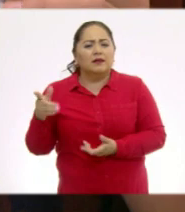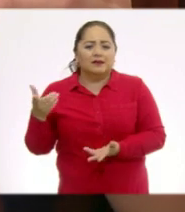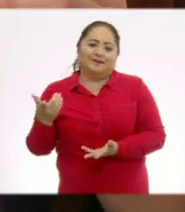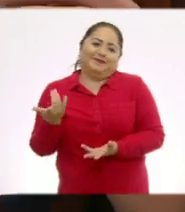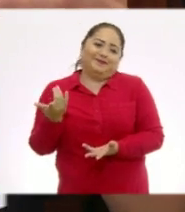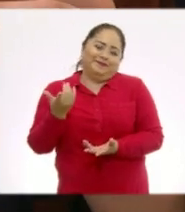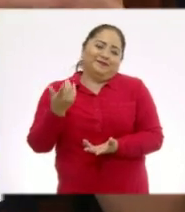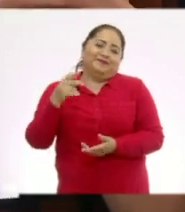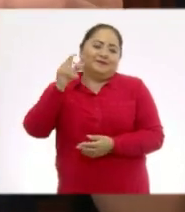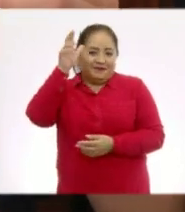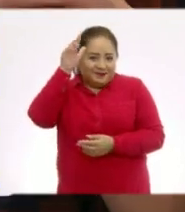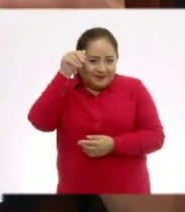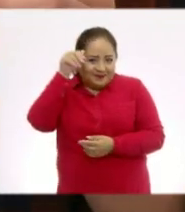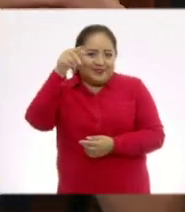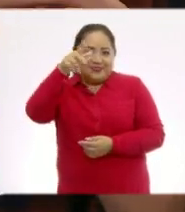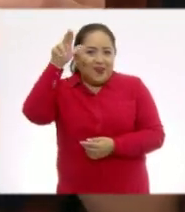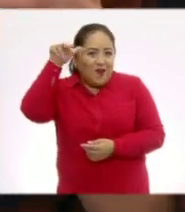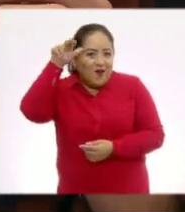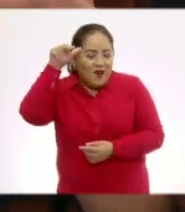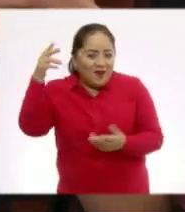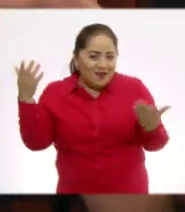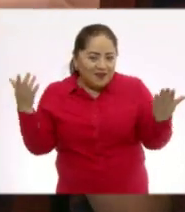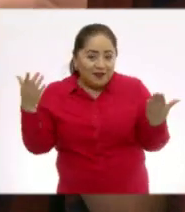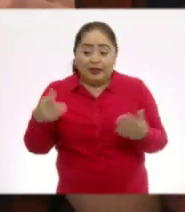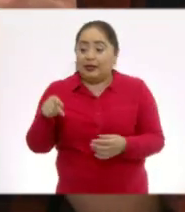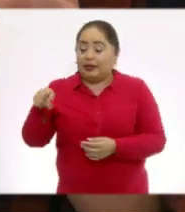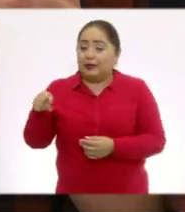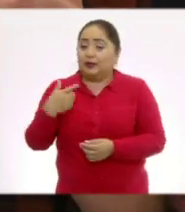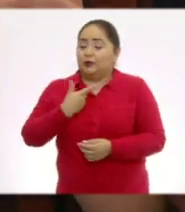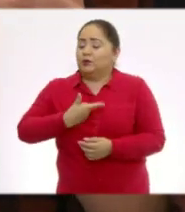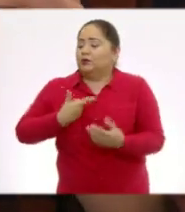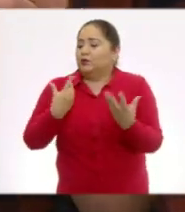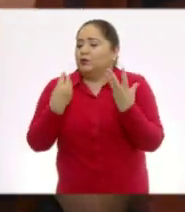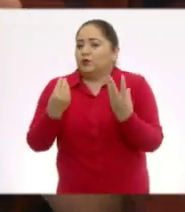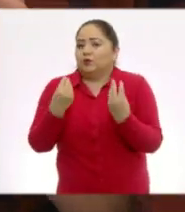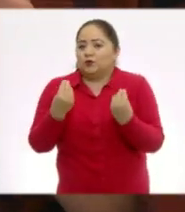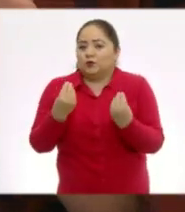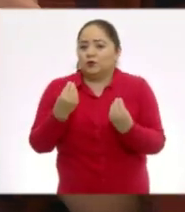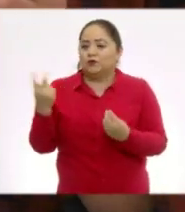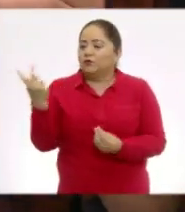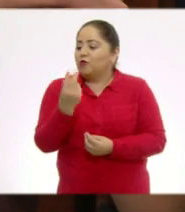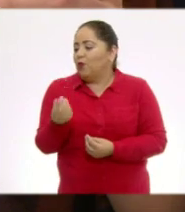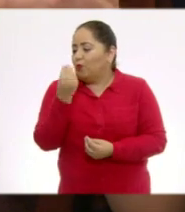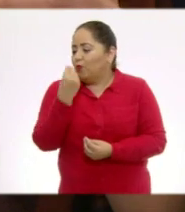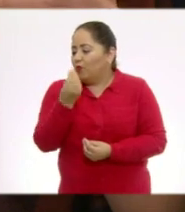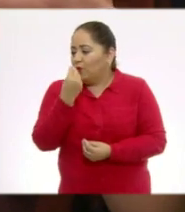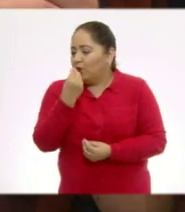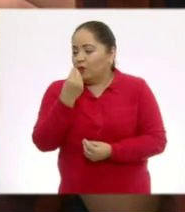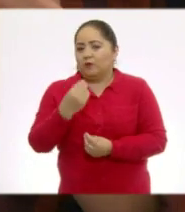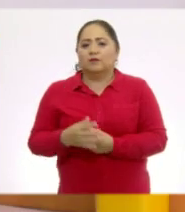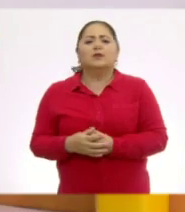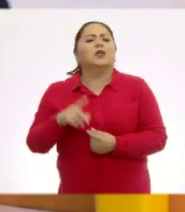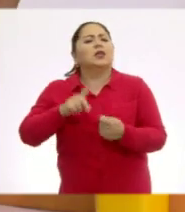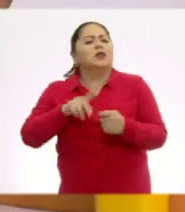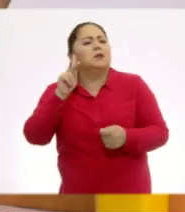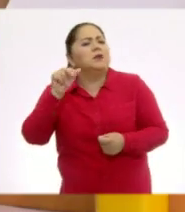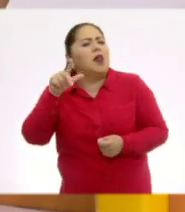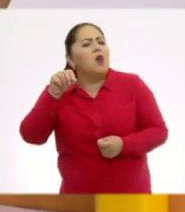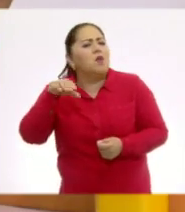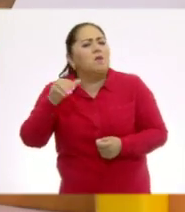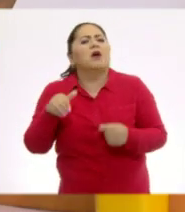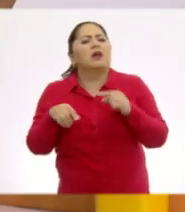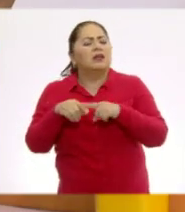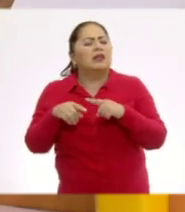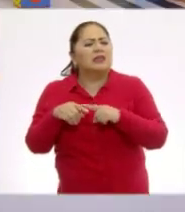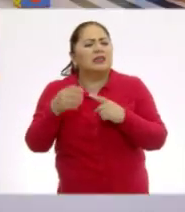¡Claro! ¡Era el conejo! A él le gustaba mucho cenar con Paloma. ¿Quién era Paloma? ¿Recuerdas